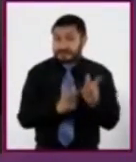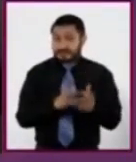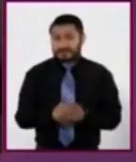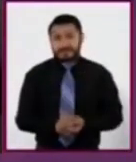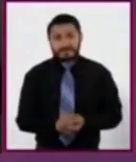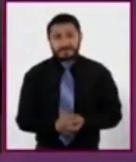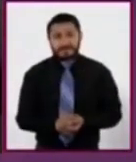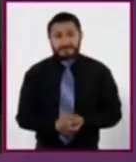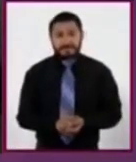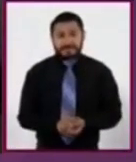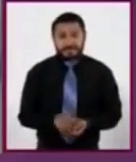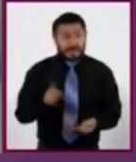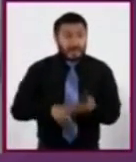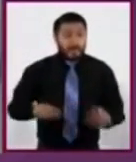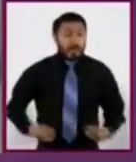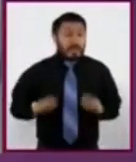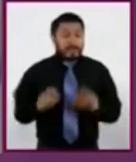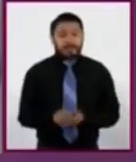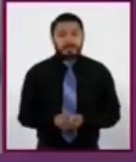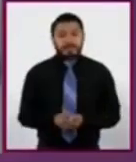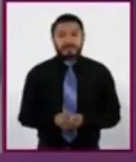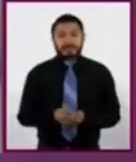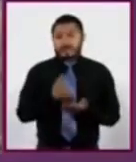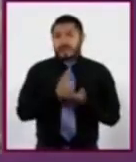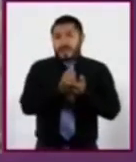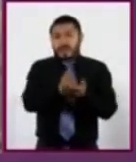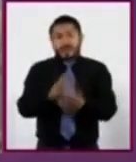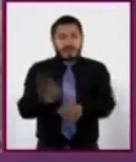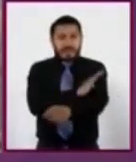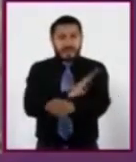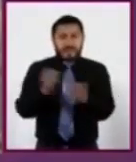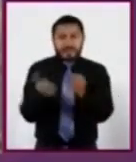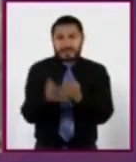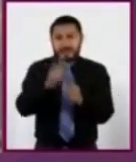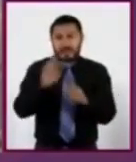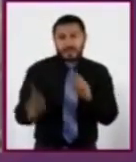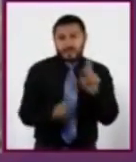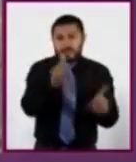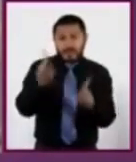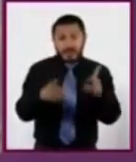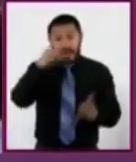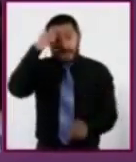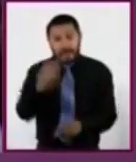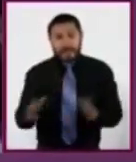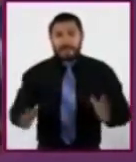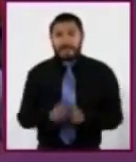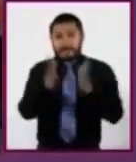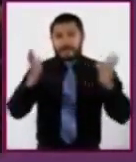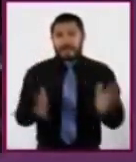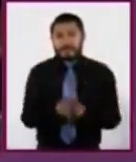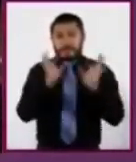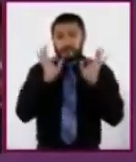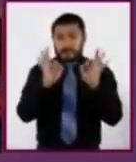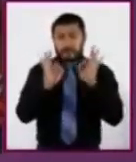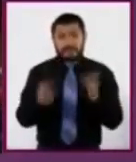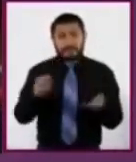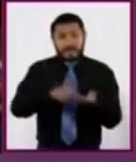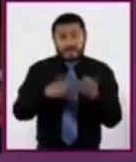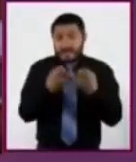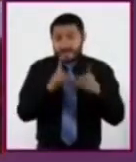Contribuye al bienestar social de las comunidades rurales para impulsar su participación efectiva en el desarrollo rural integral.